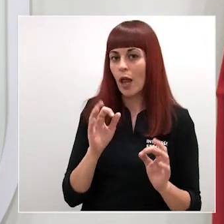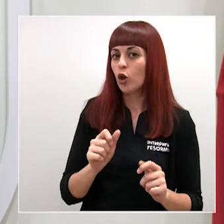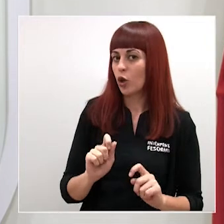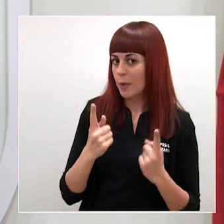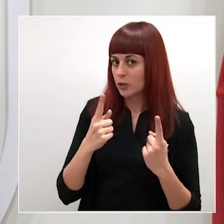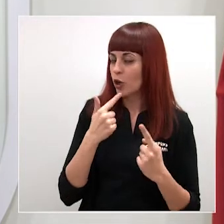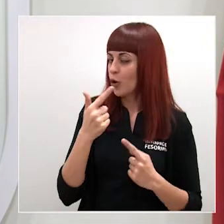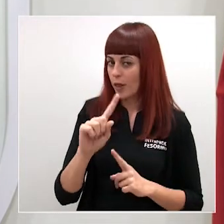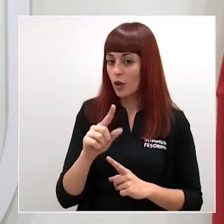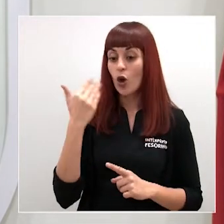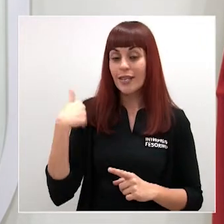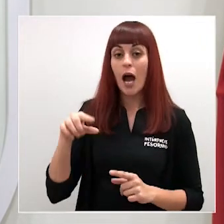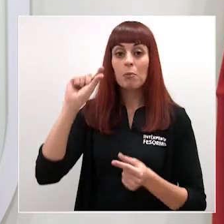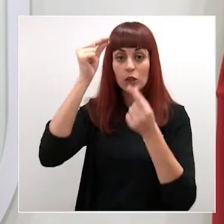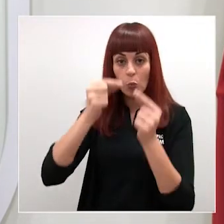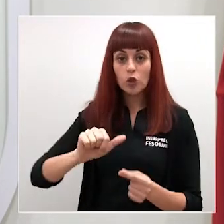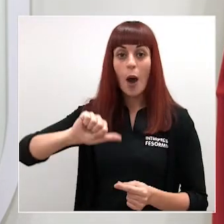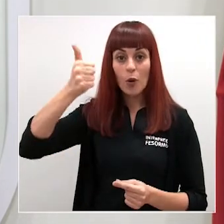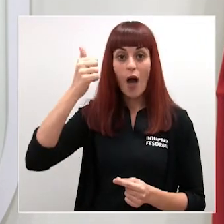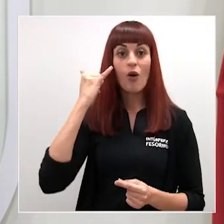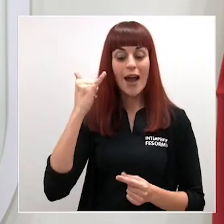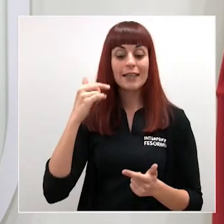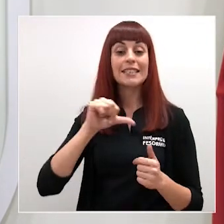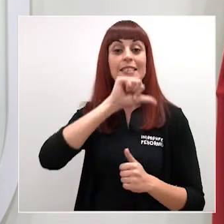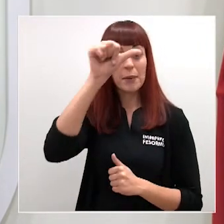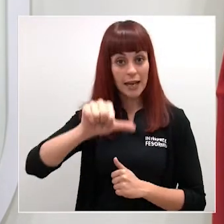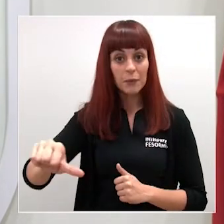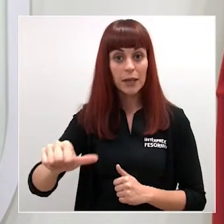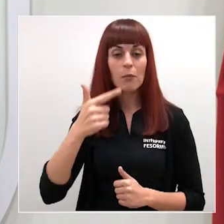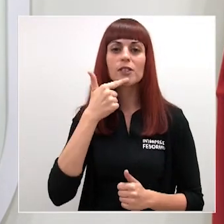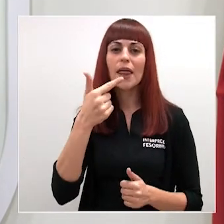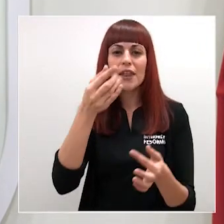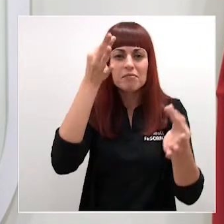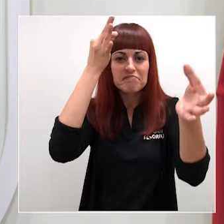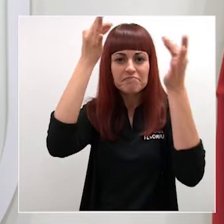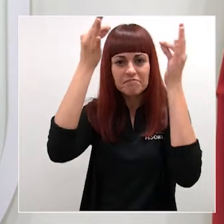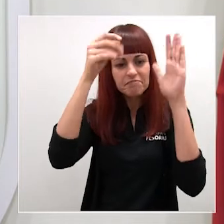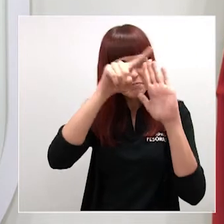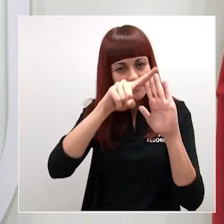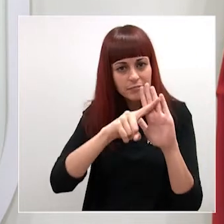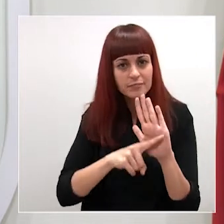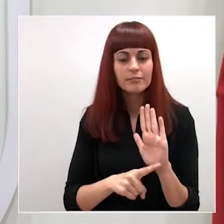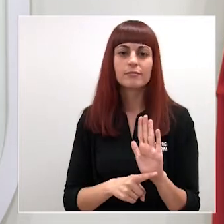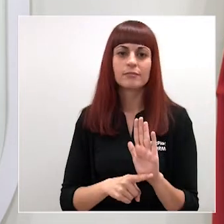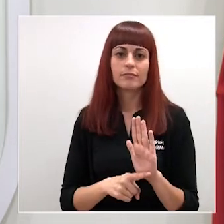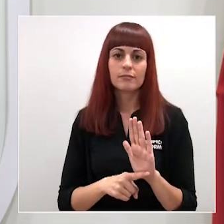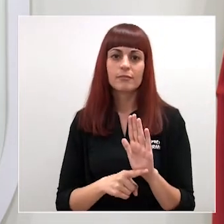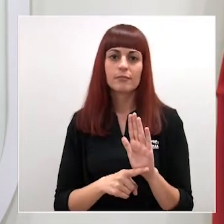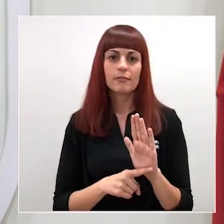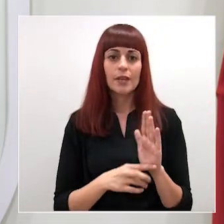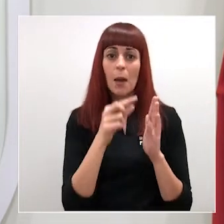entonces una vez tenemos estos presupuestos la próxima semana vamos a especificar todas y cada una de las